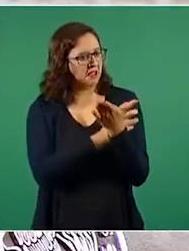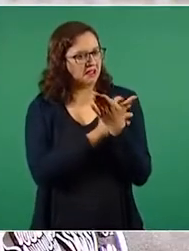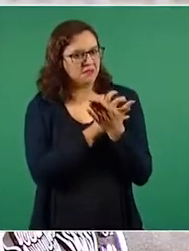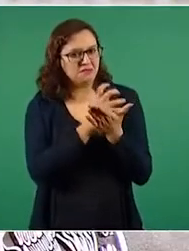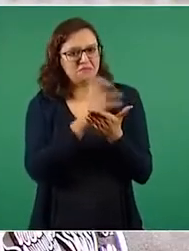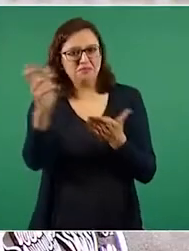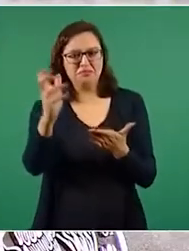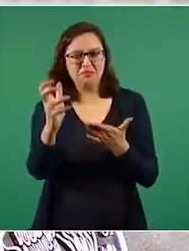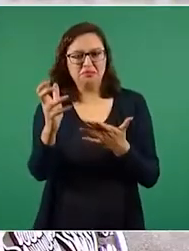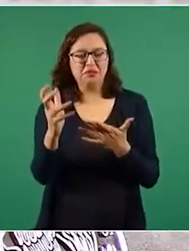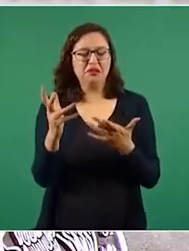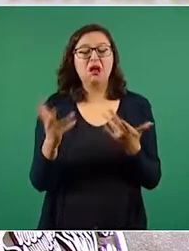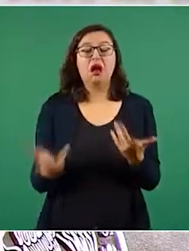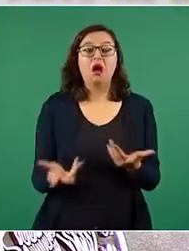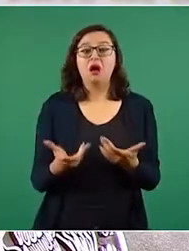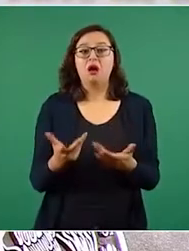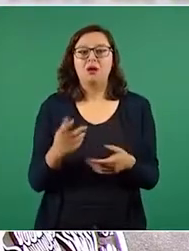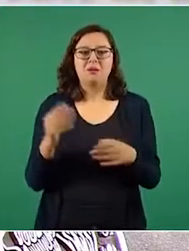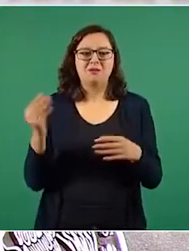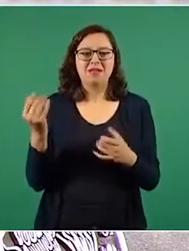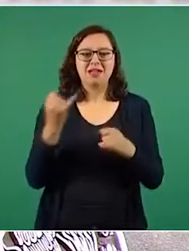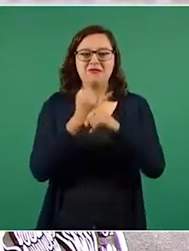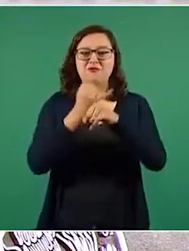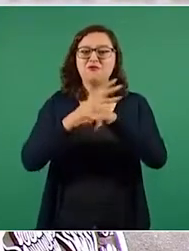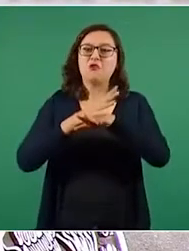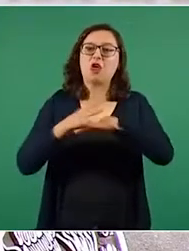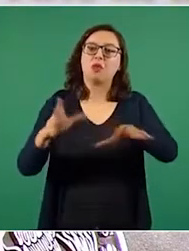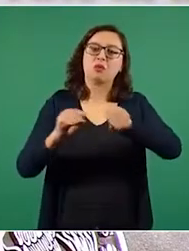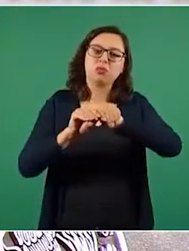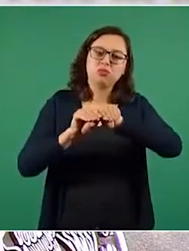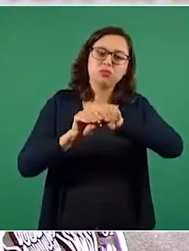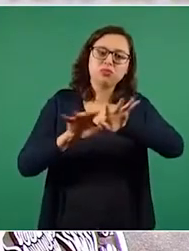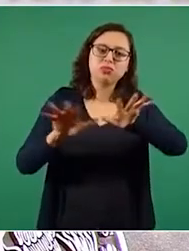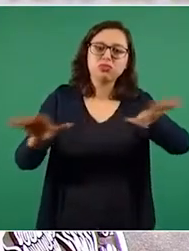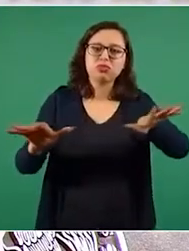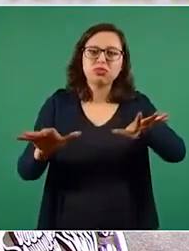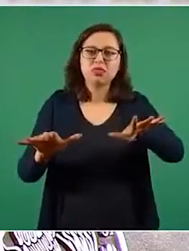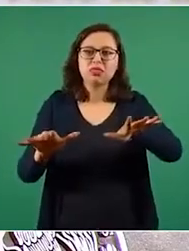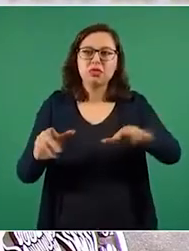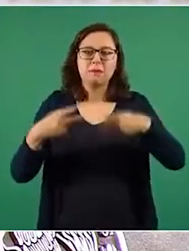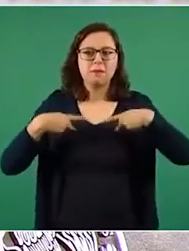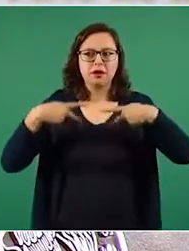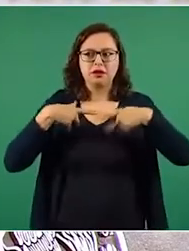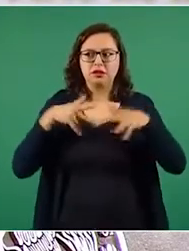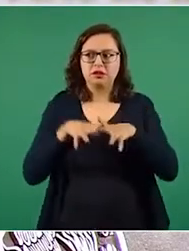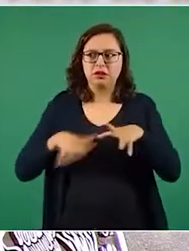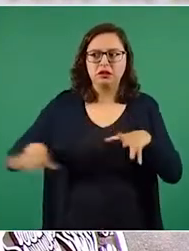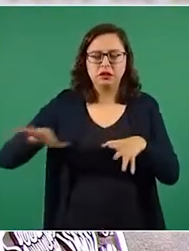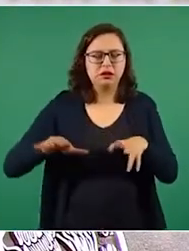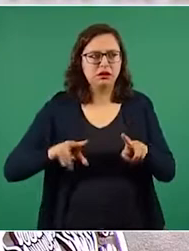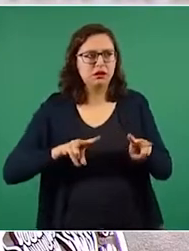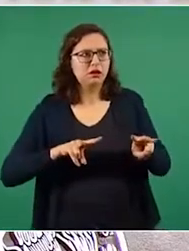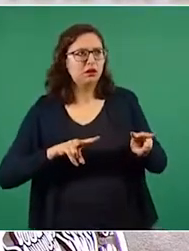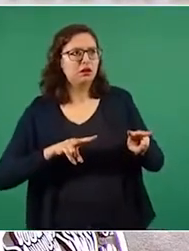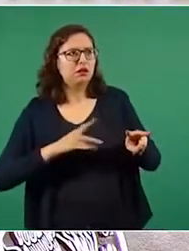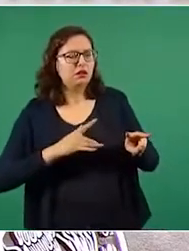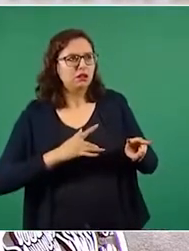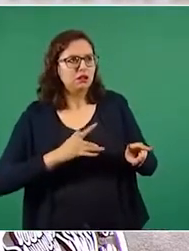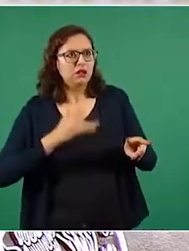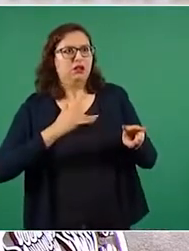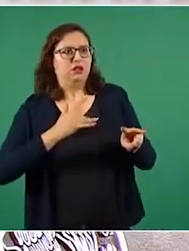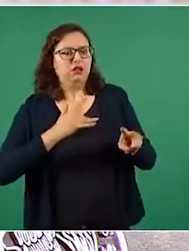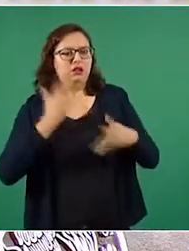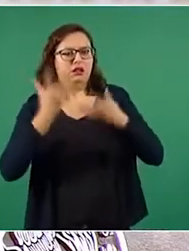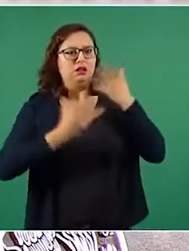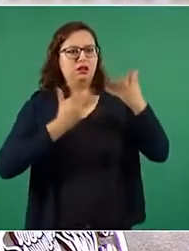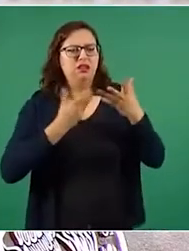sensacionalismo, es decir, que pretende generar sensaciones o emociones que se interesa más por las formas que por